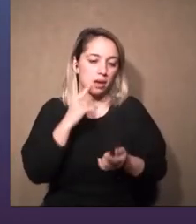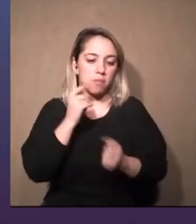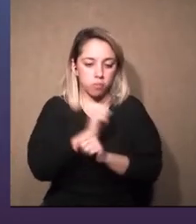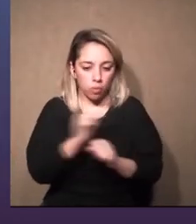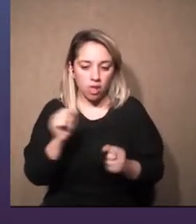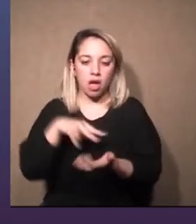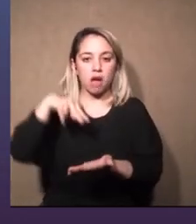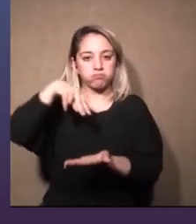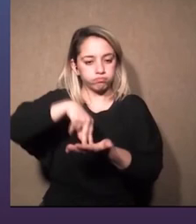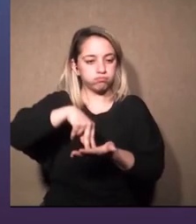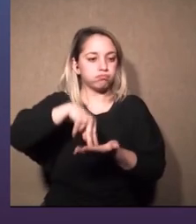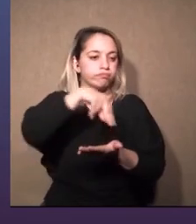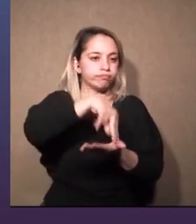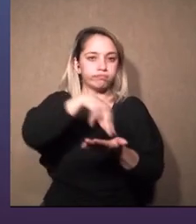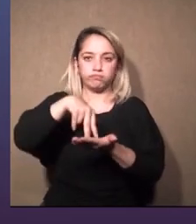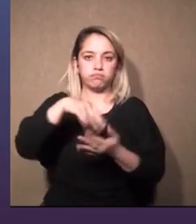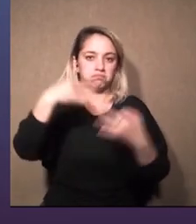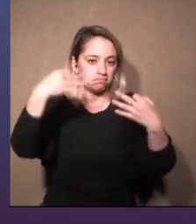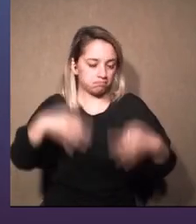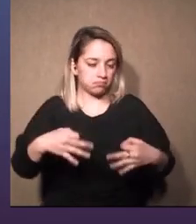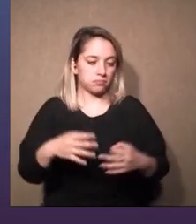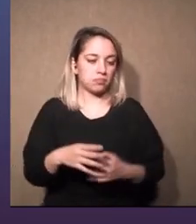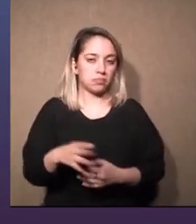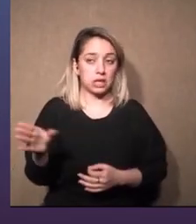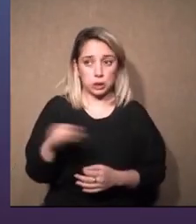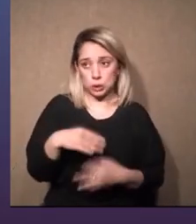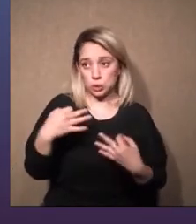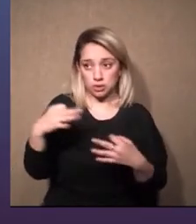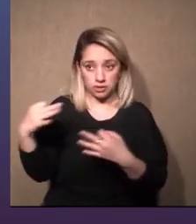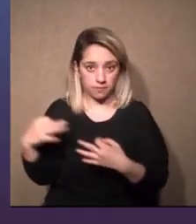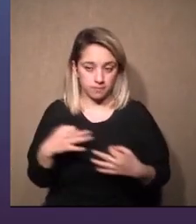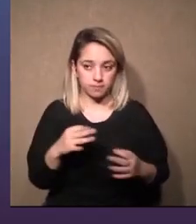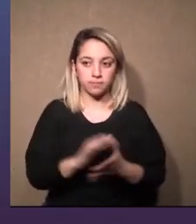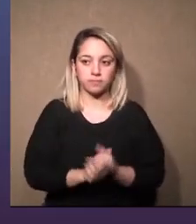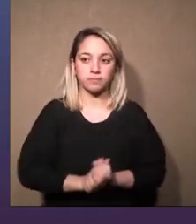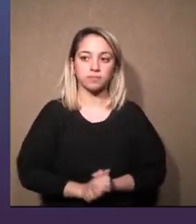es un mayor desafío para mí y que todo sea bien el deporte